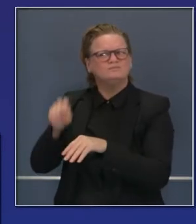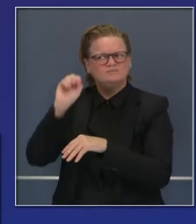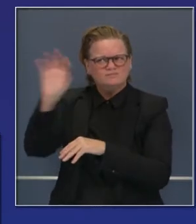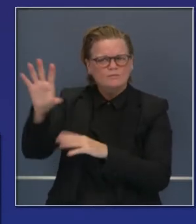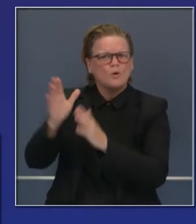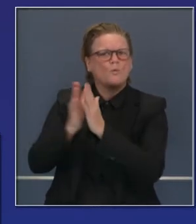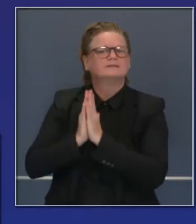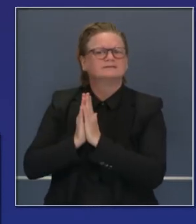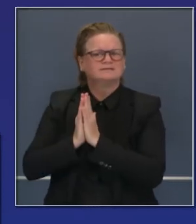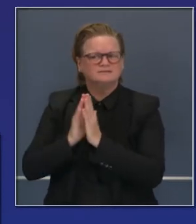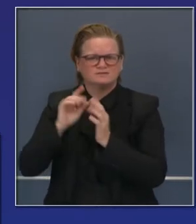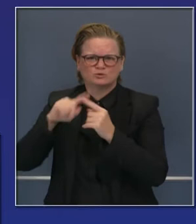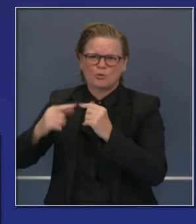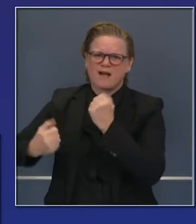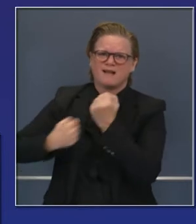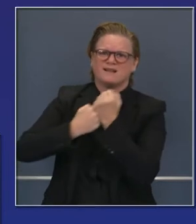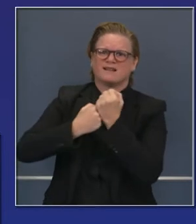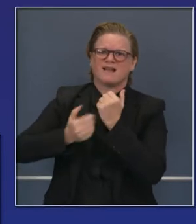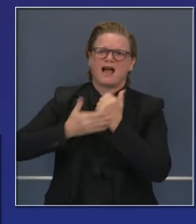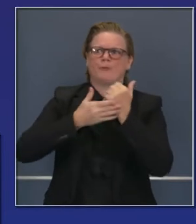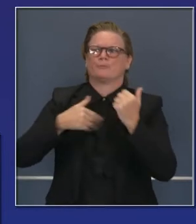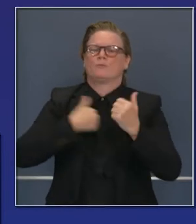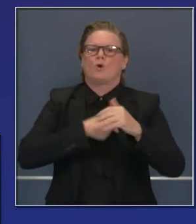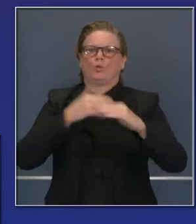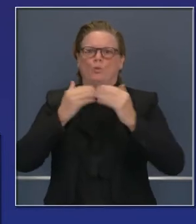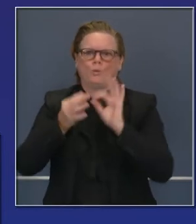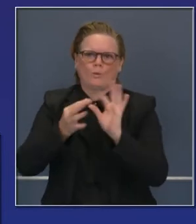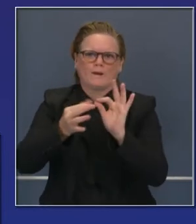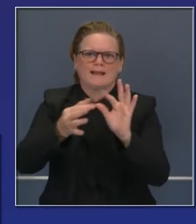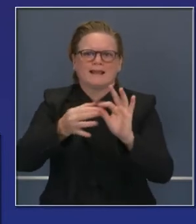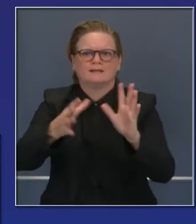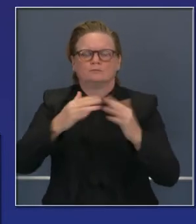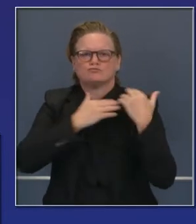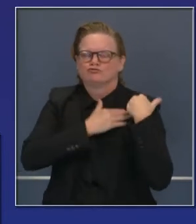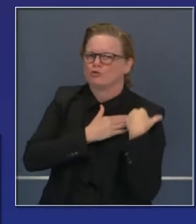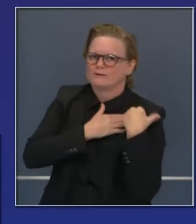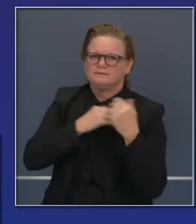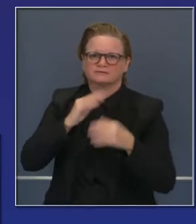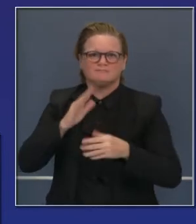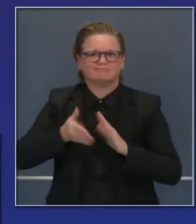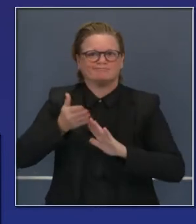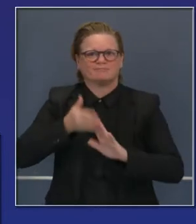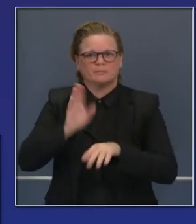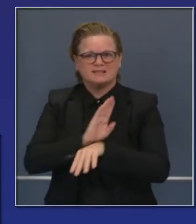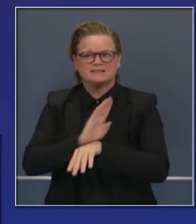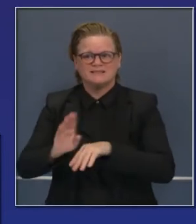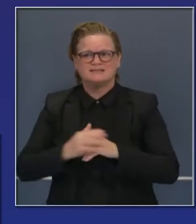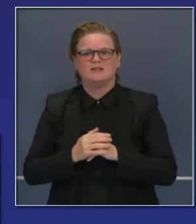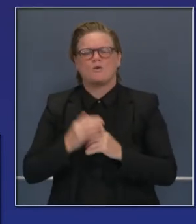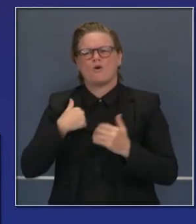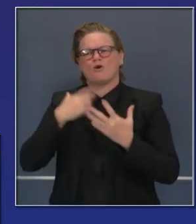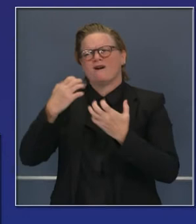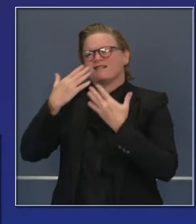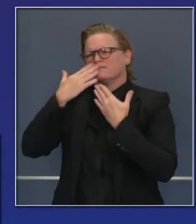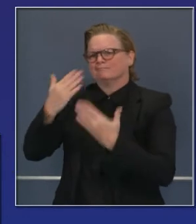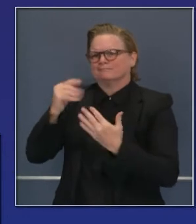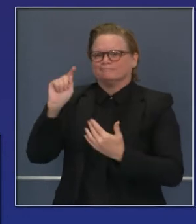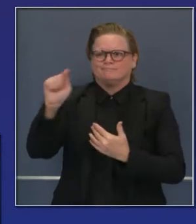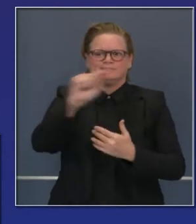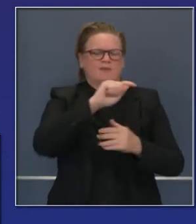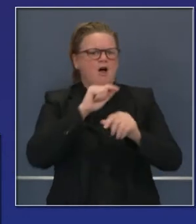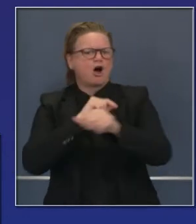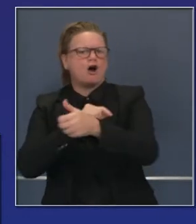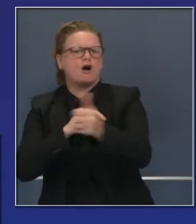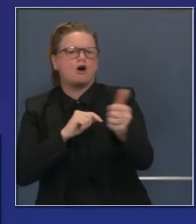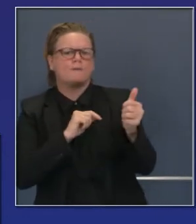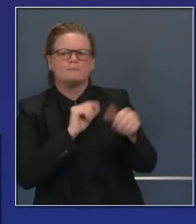apoyo en estos esfuerzos. Y también, claro, estamos expandiendo a estas otras industrias con operaciones